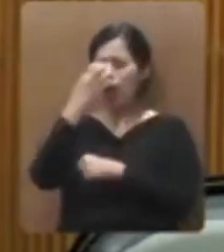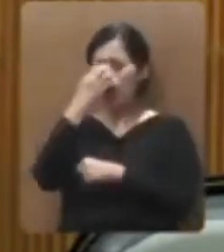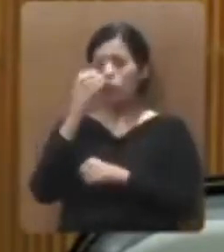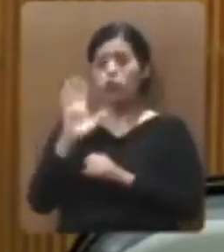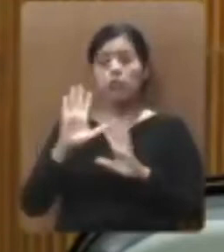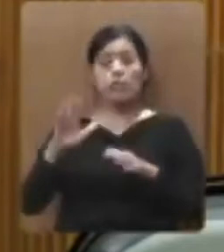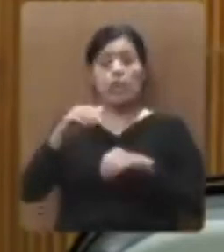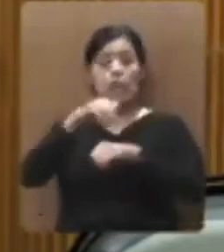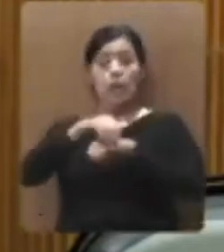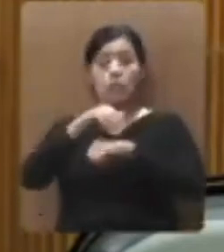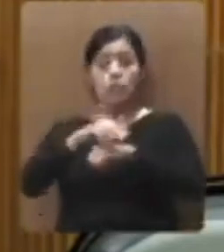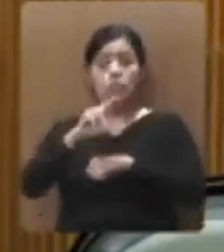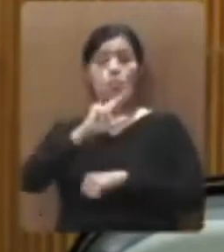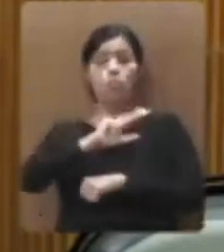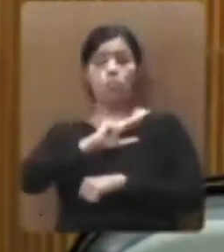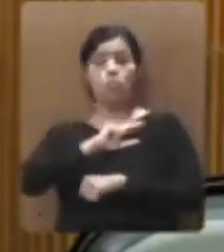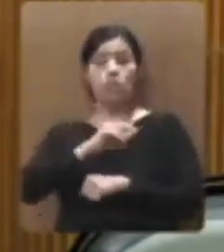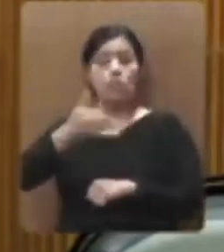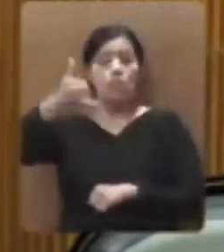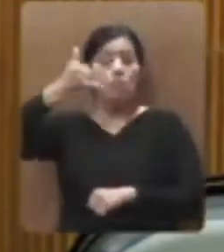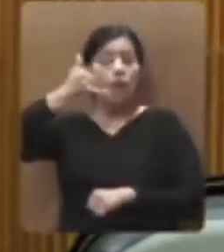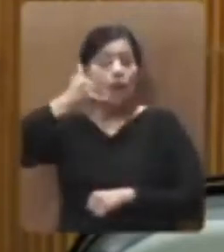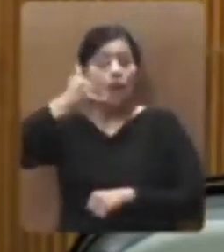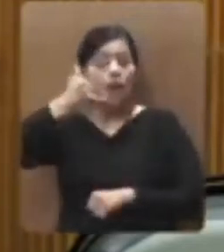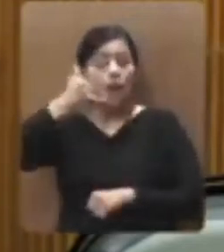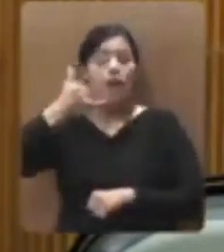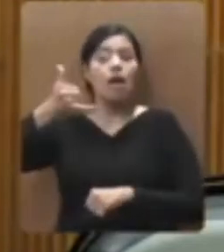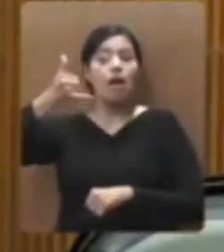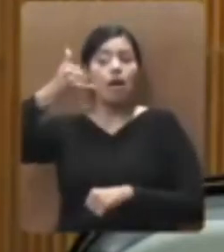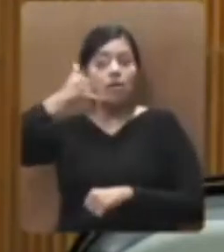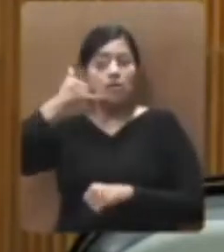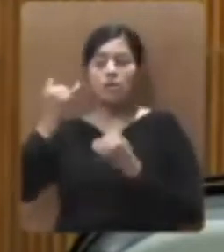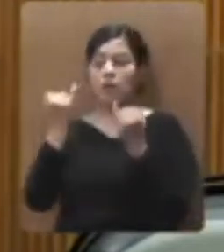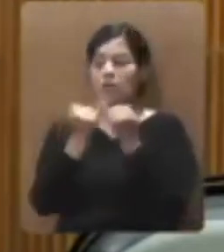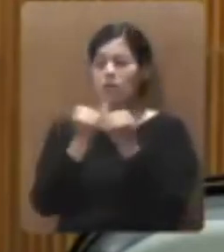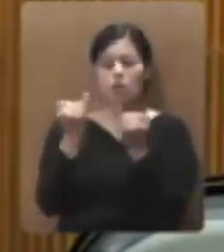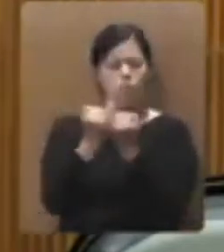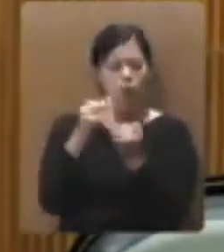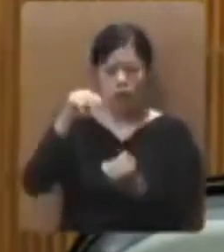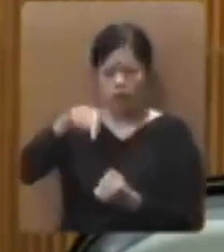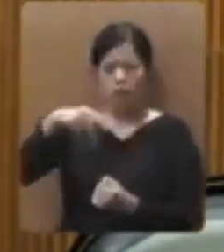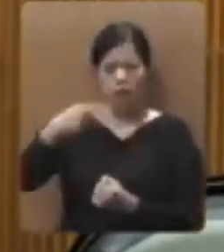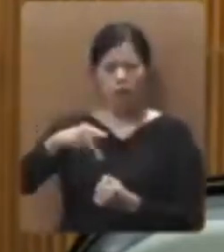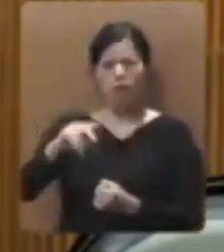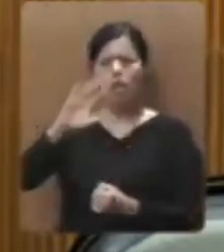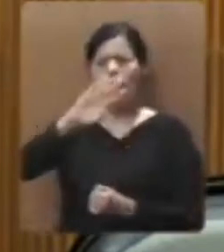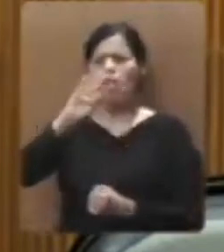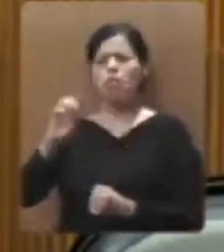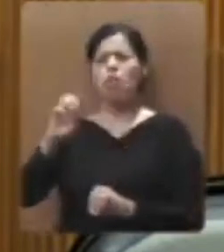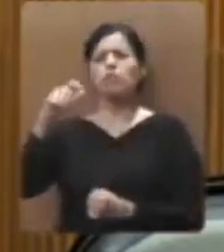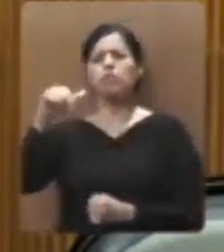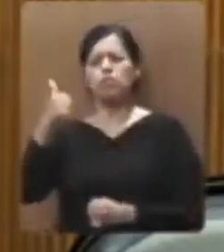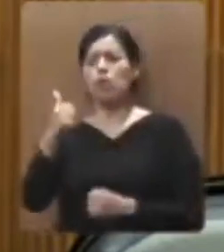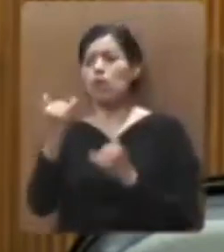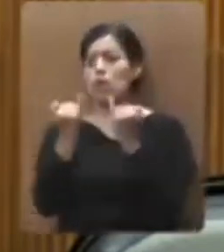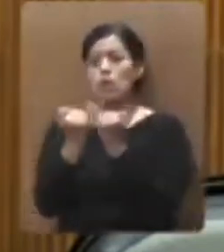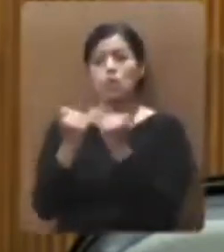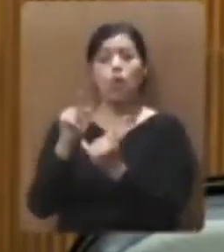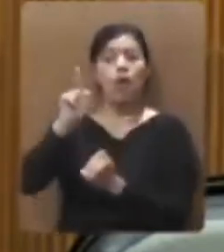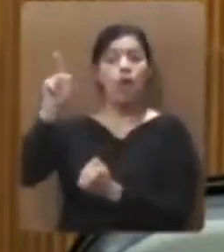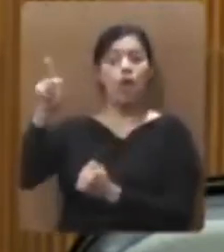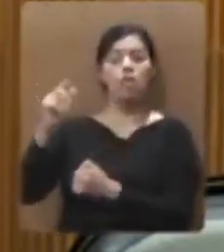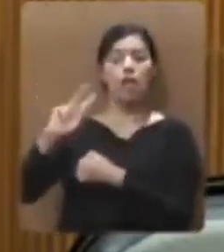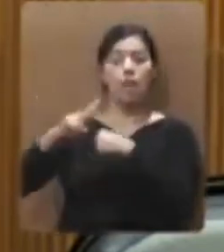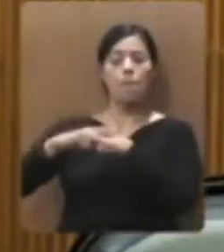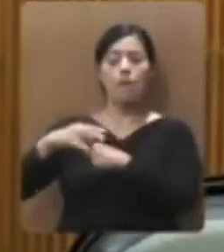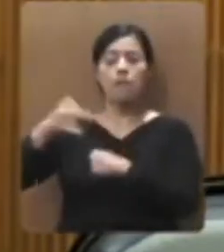un número particular para llamar, igual que aquí como el 911, pero para llamar a las autoridades que tienen que